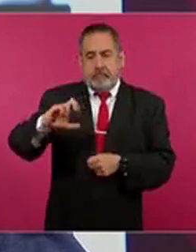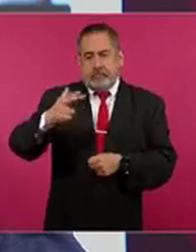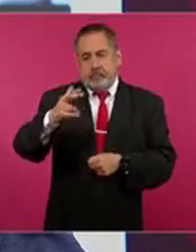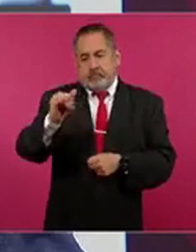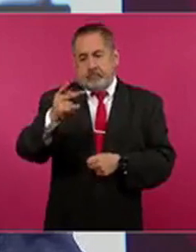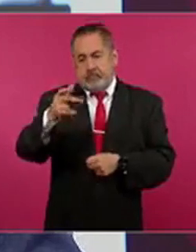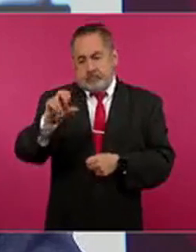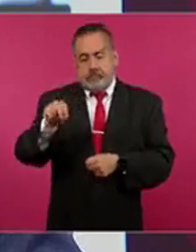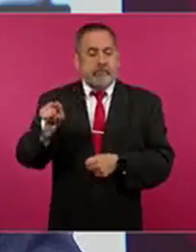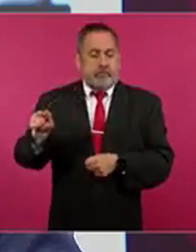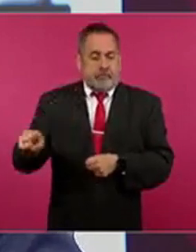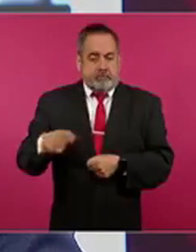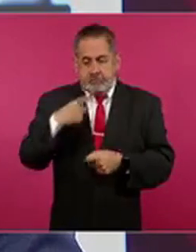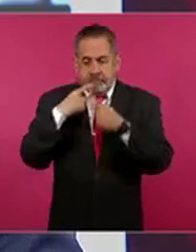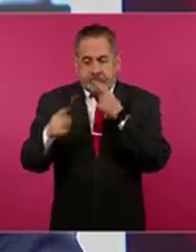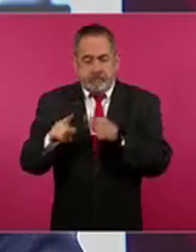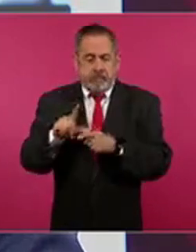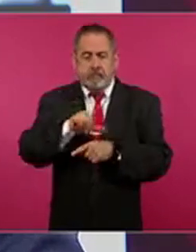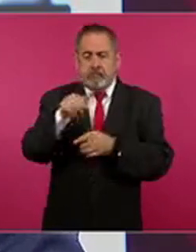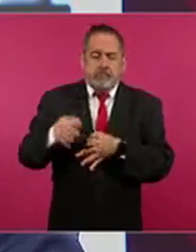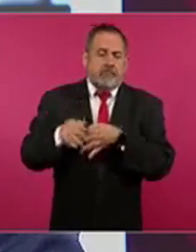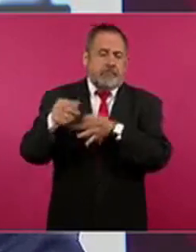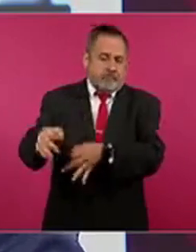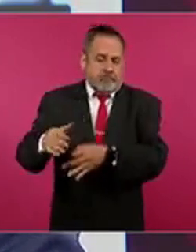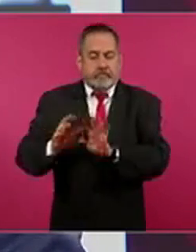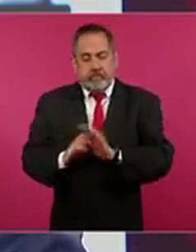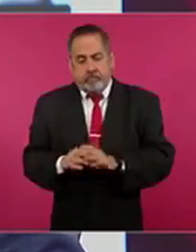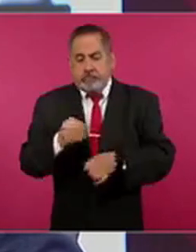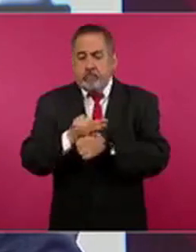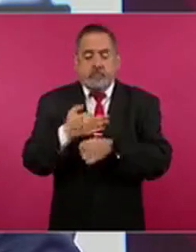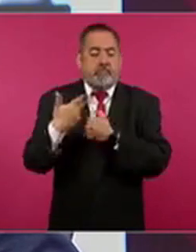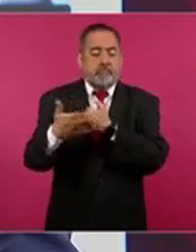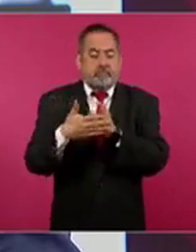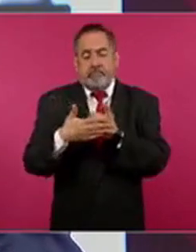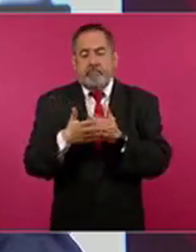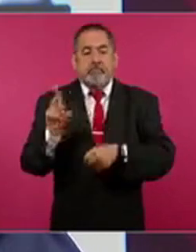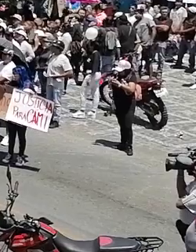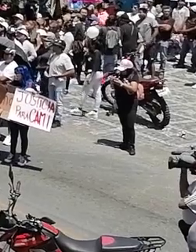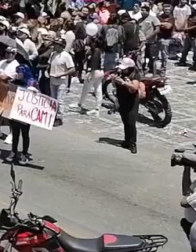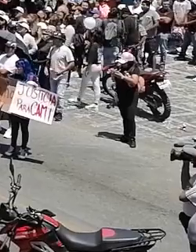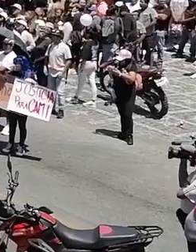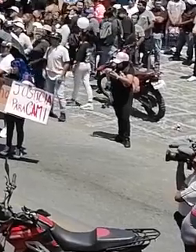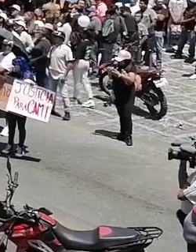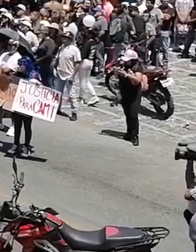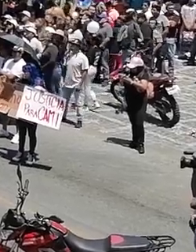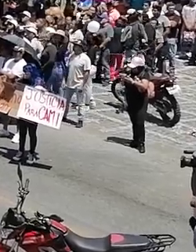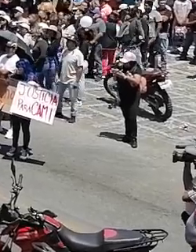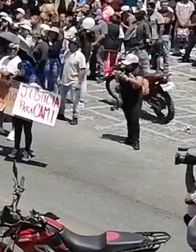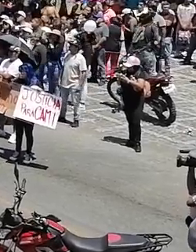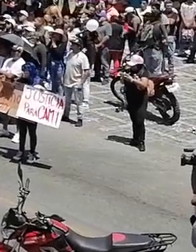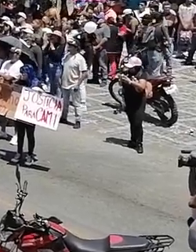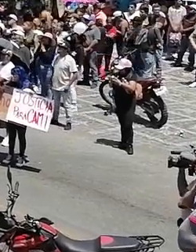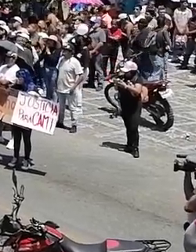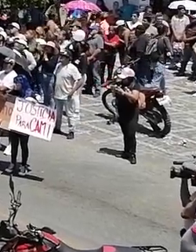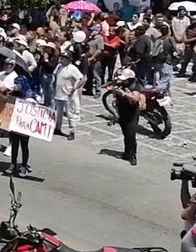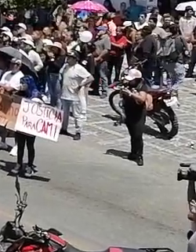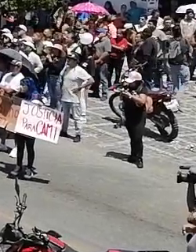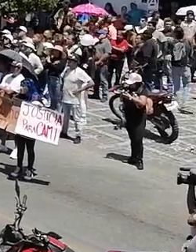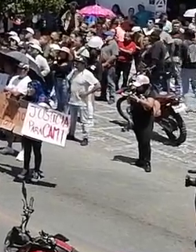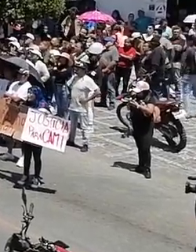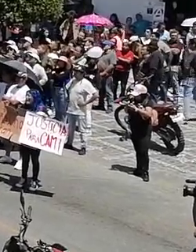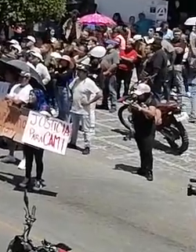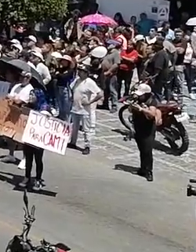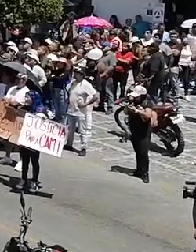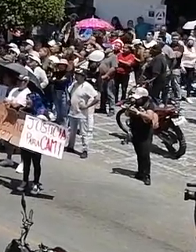defensa solicitó duplicidad de término y su audiencia está programada para el 5 de abril. Mencionó que la dependencia federal estará en